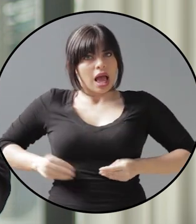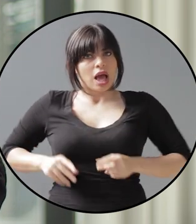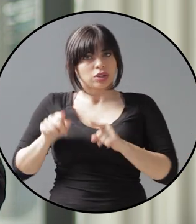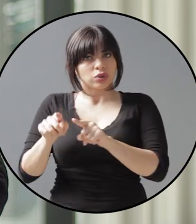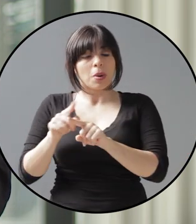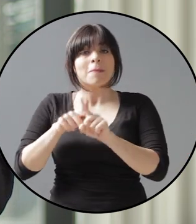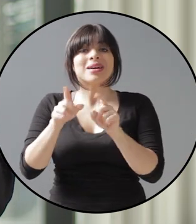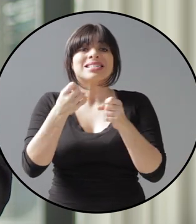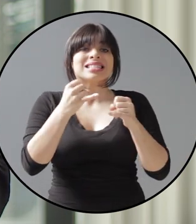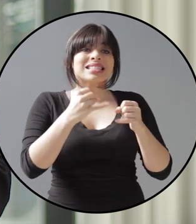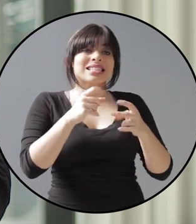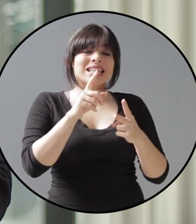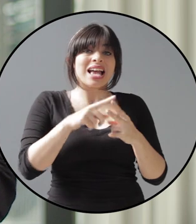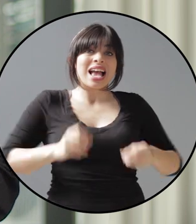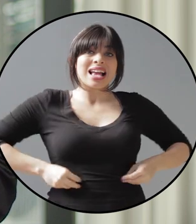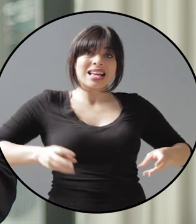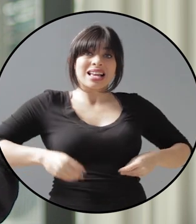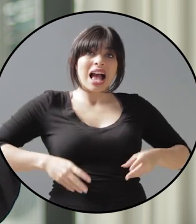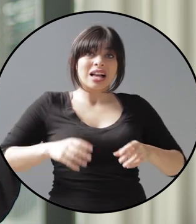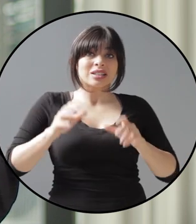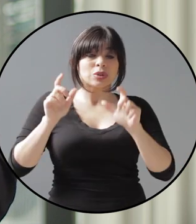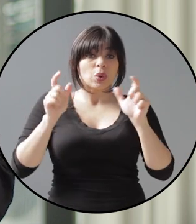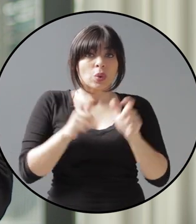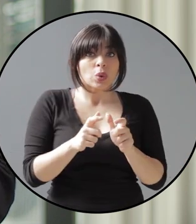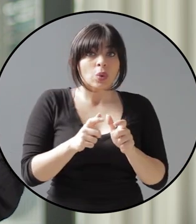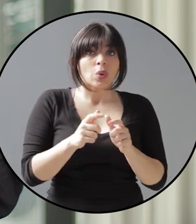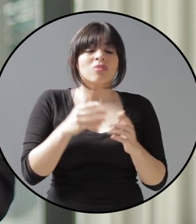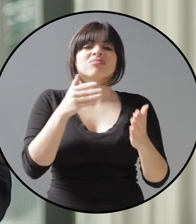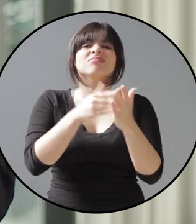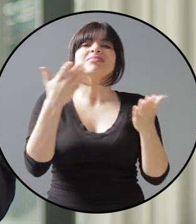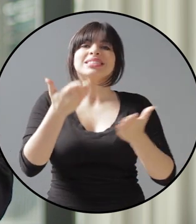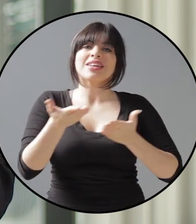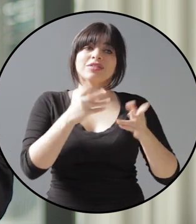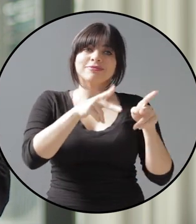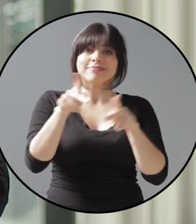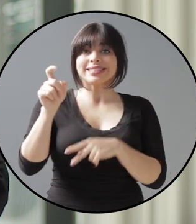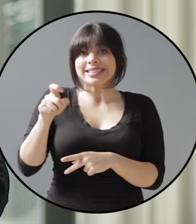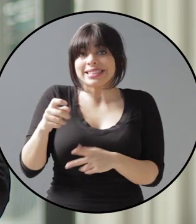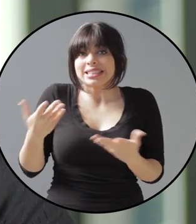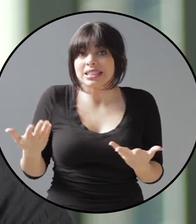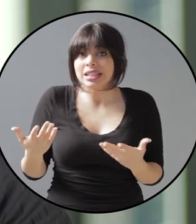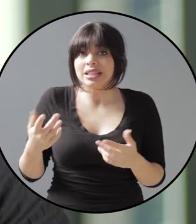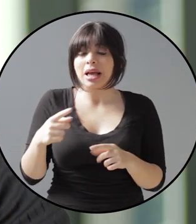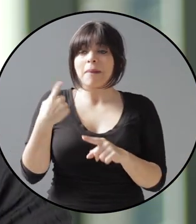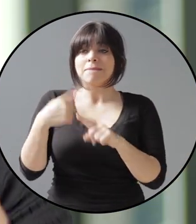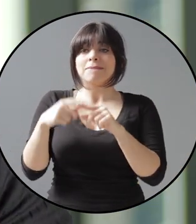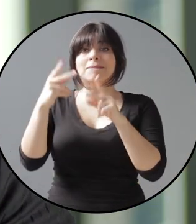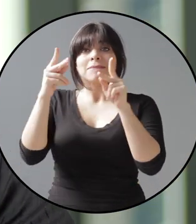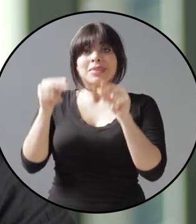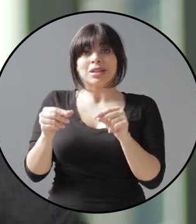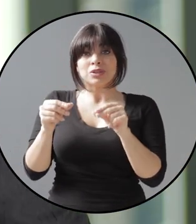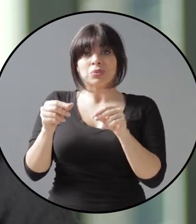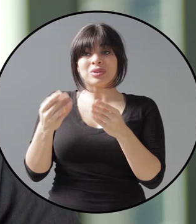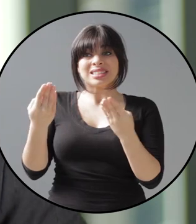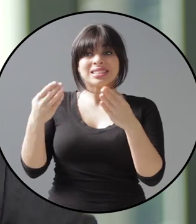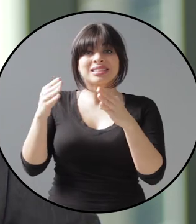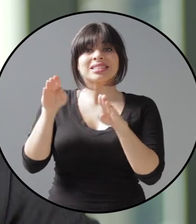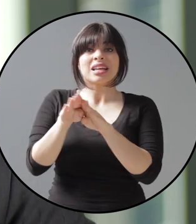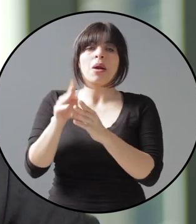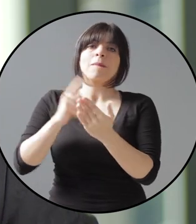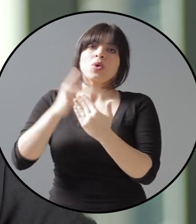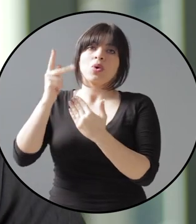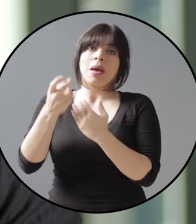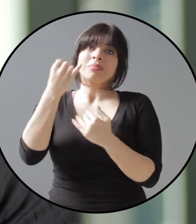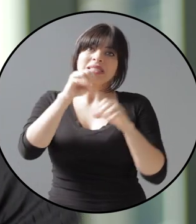gasto. Pero si reducimos el gasto, tendremos que afectar servicios que los ciudadanos requieren. Asimismo, recortar este presupuesto sería